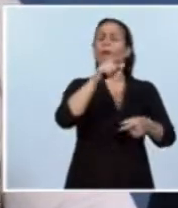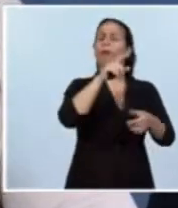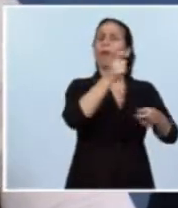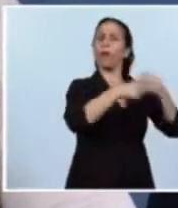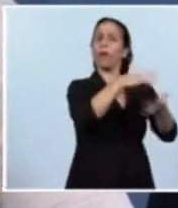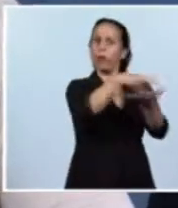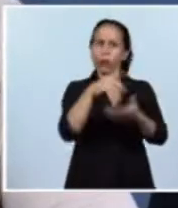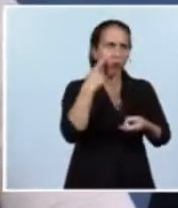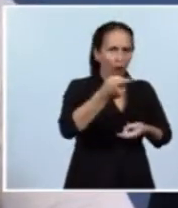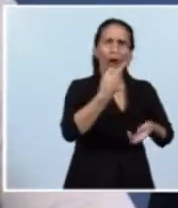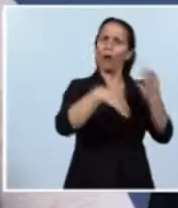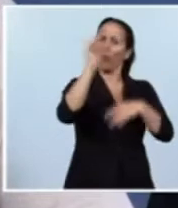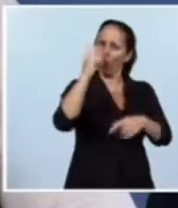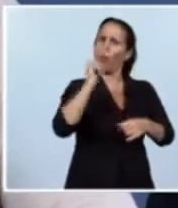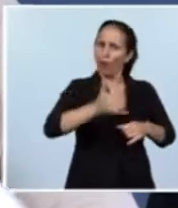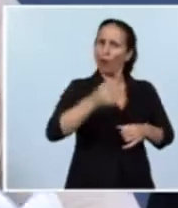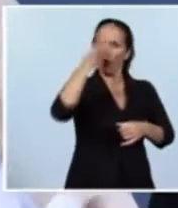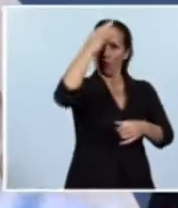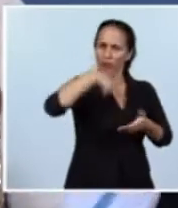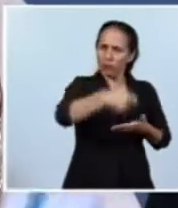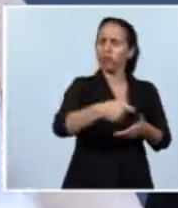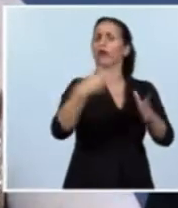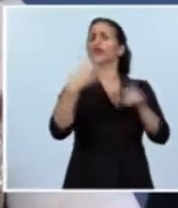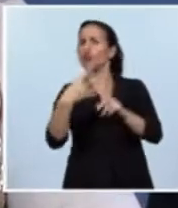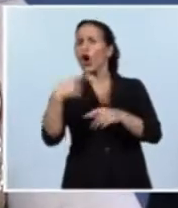de mercados y shopping.